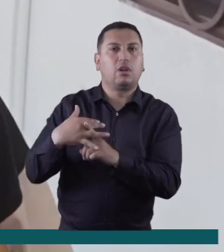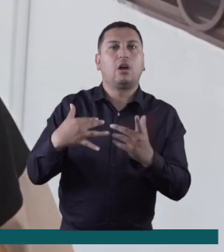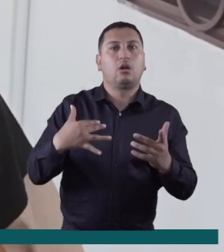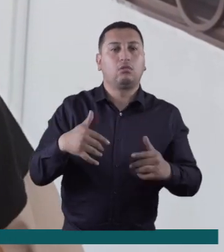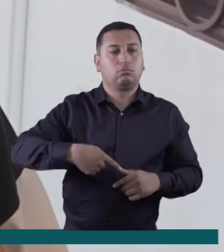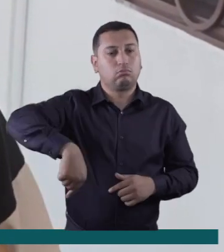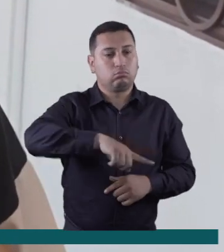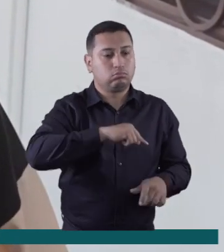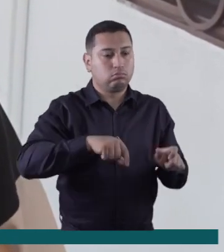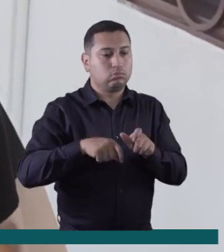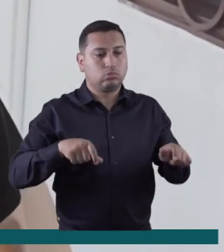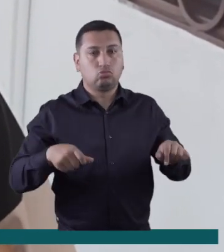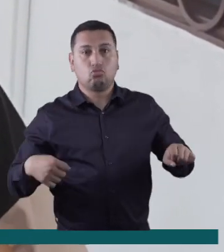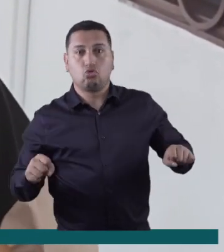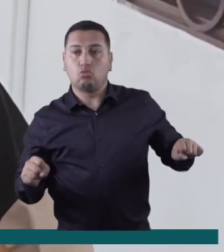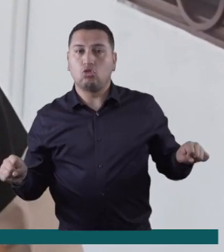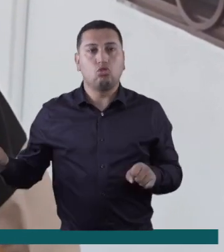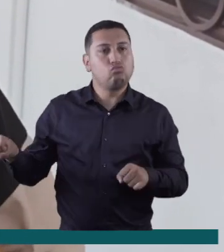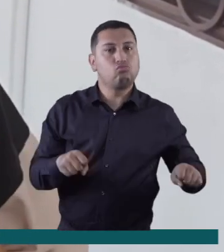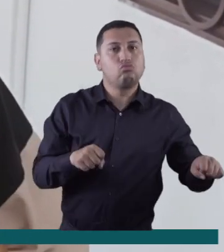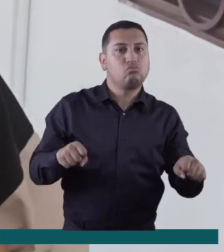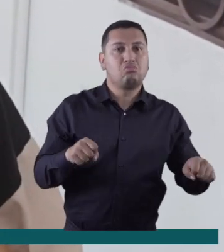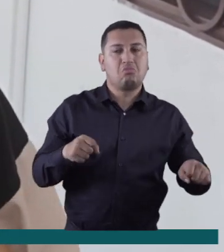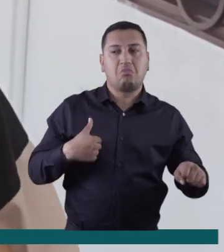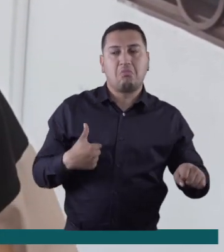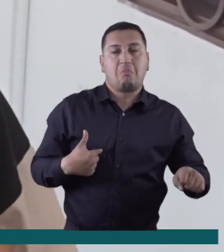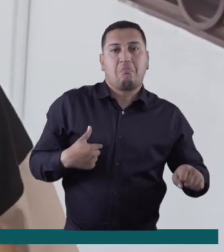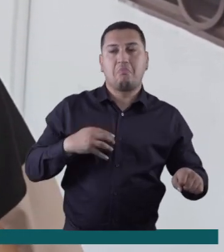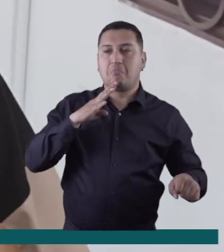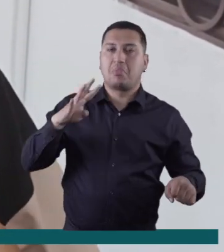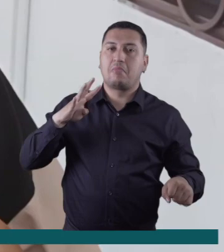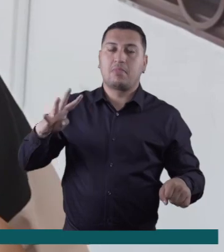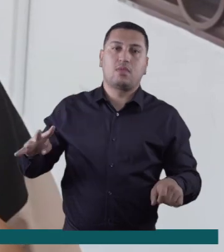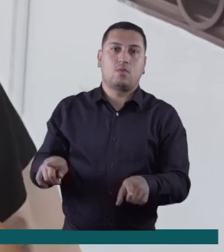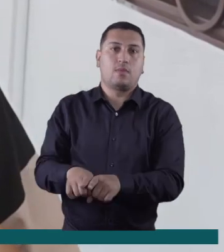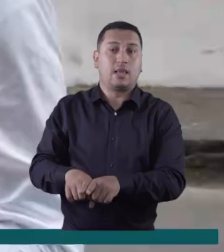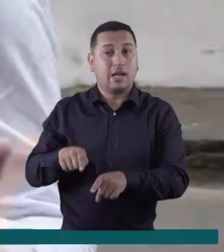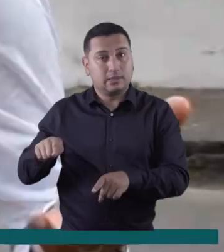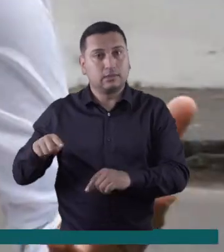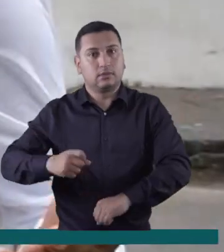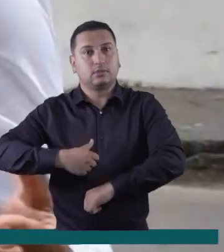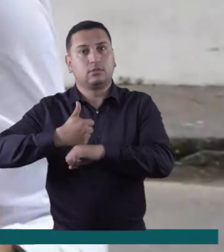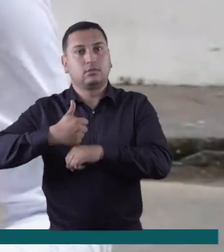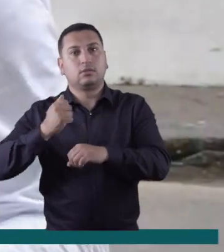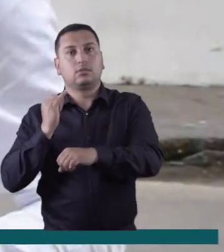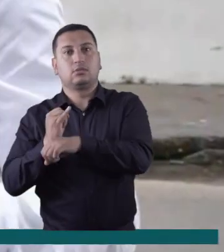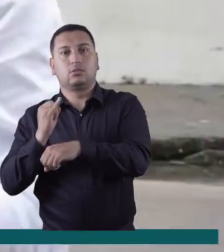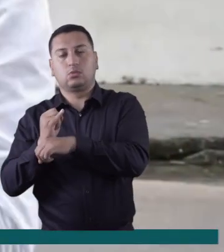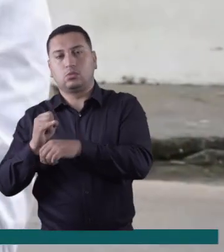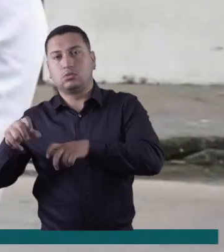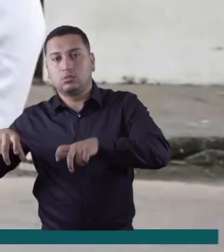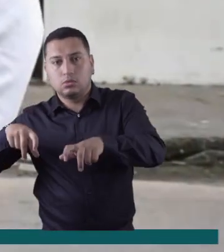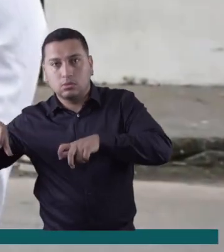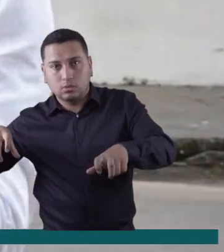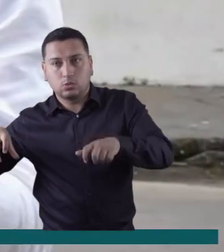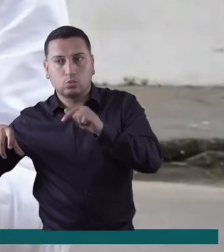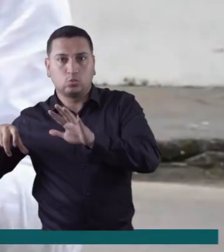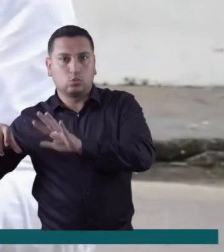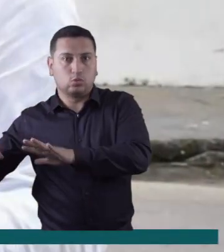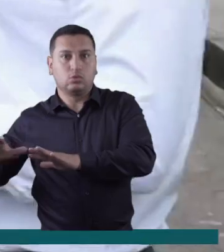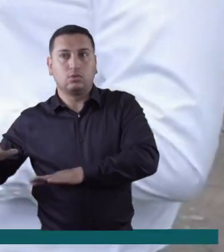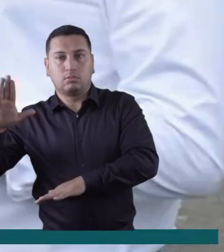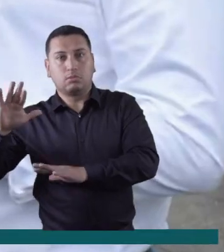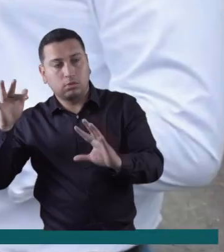que conducen motocicletas pues tiendan como a ser un poco imprudentes. Ante esto, la dirección del Instituto de